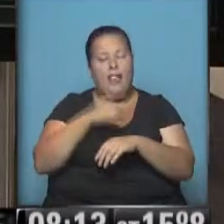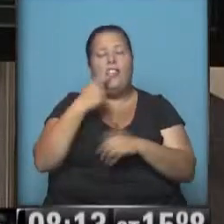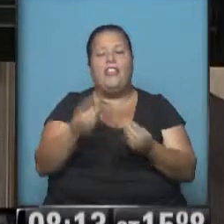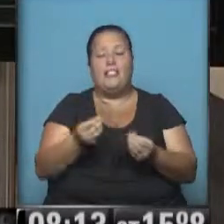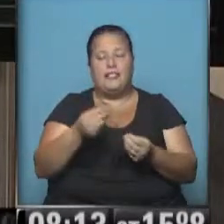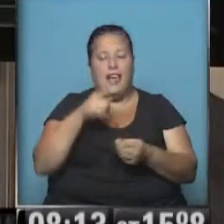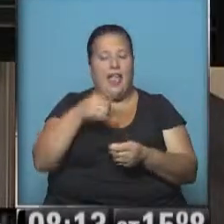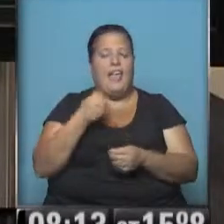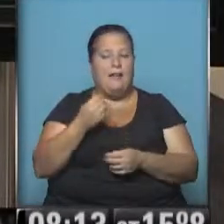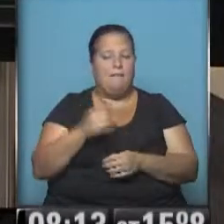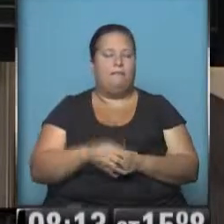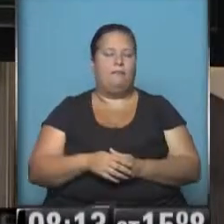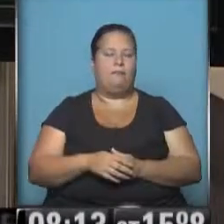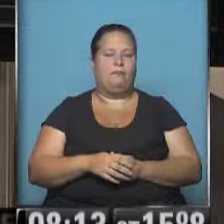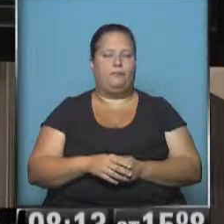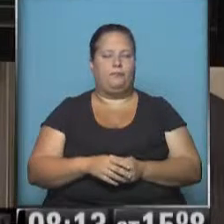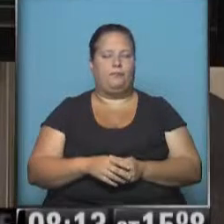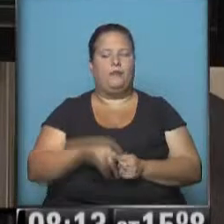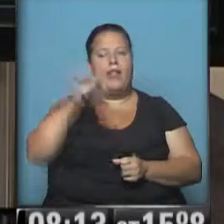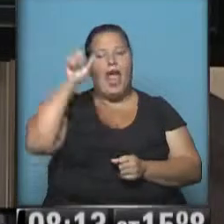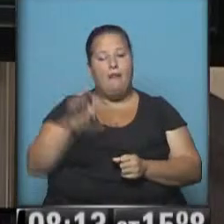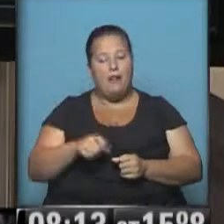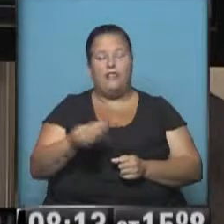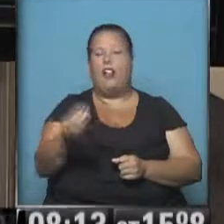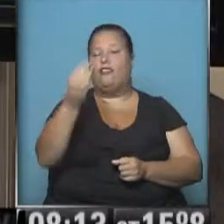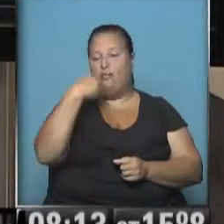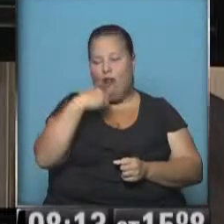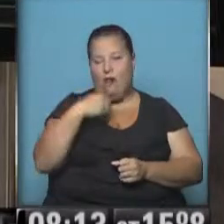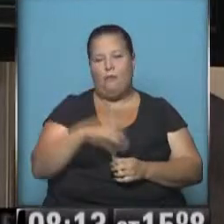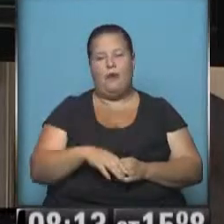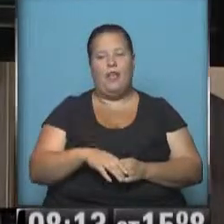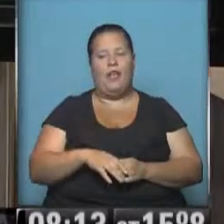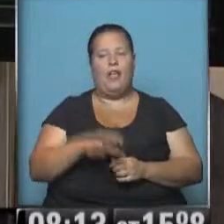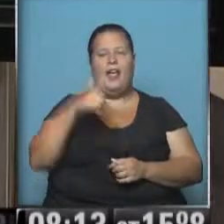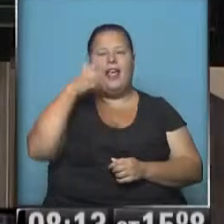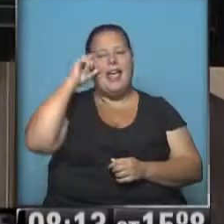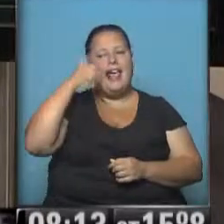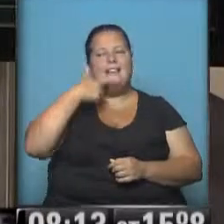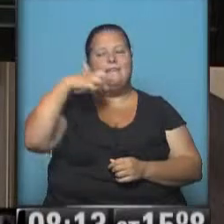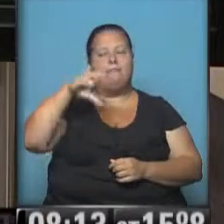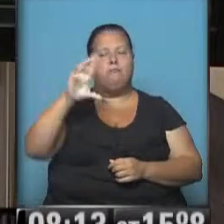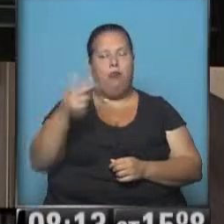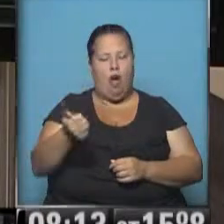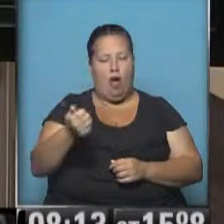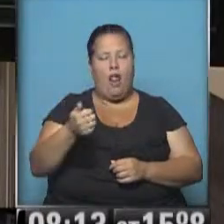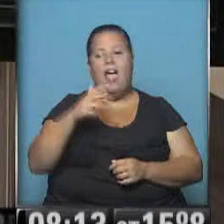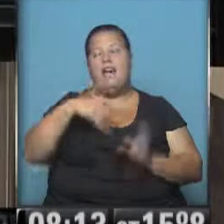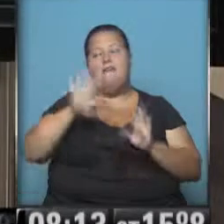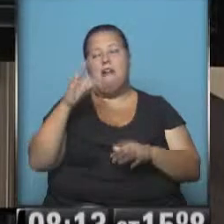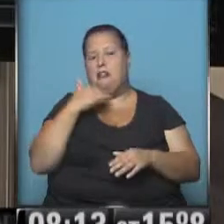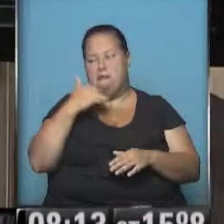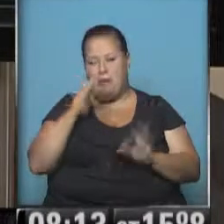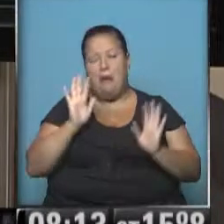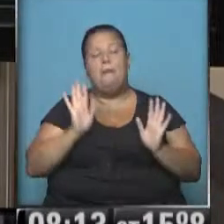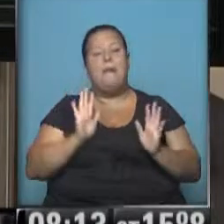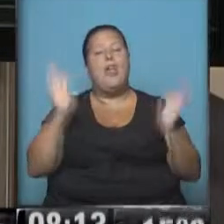lo que ocurre es que esta persona ingiere la espora y generalmente no pasa nada.